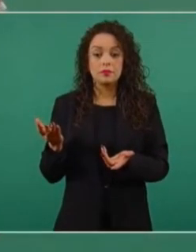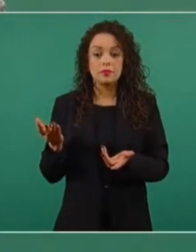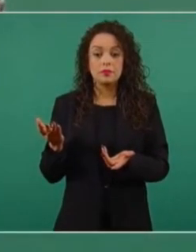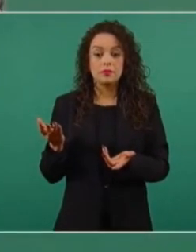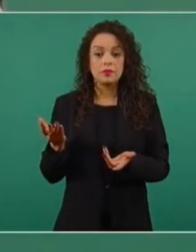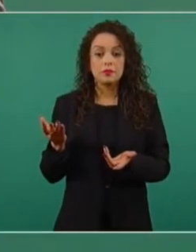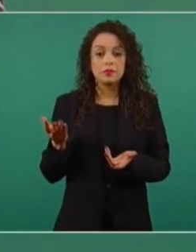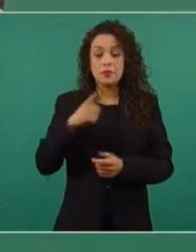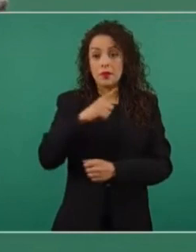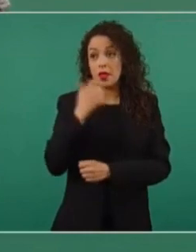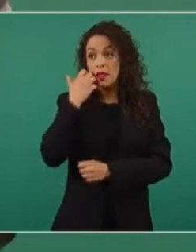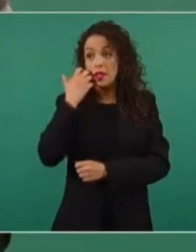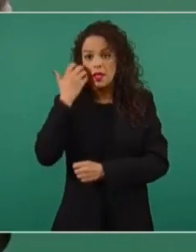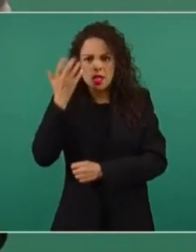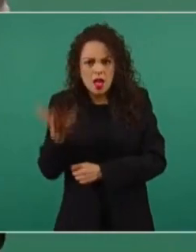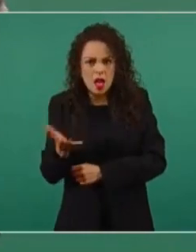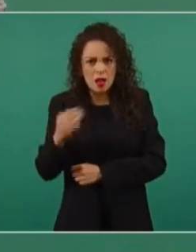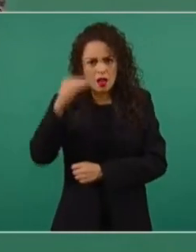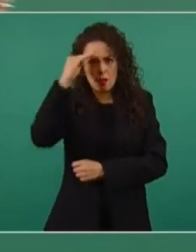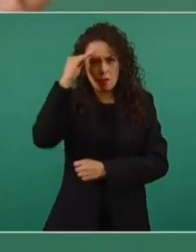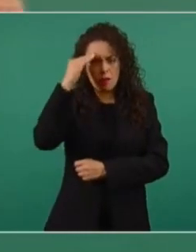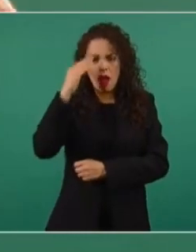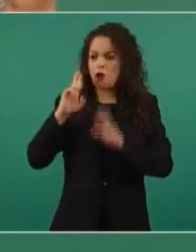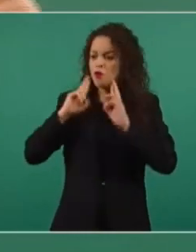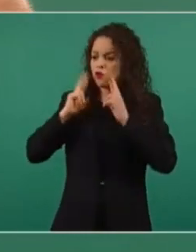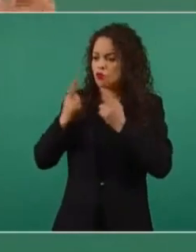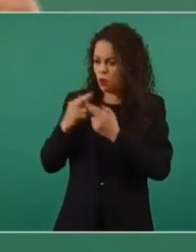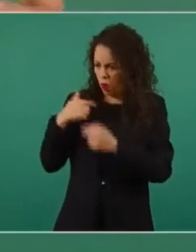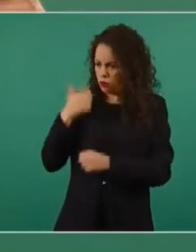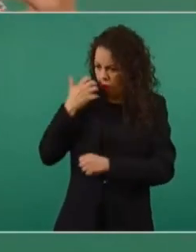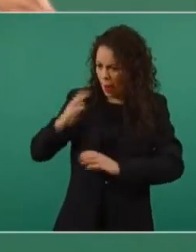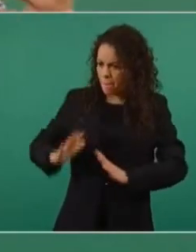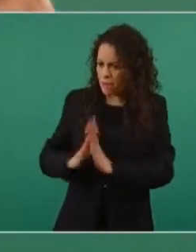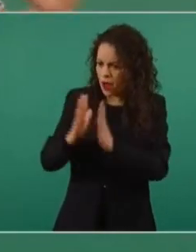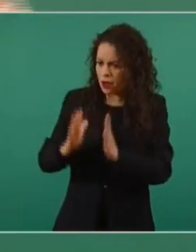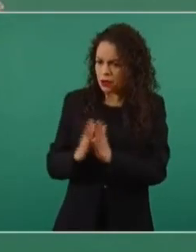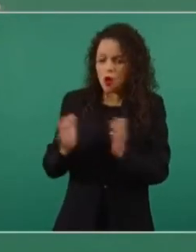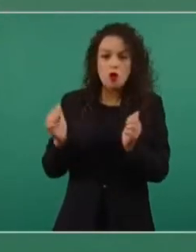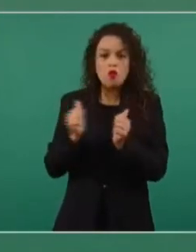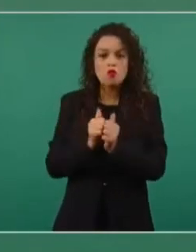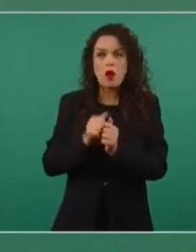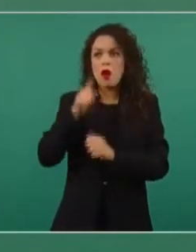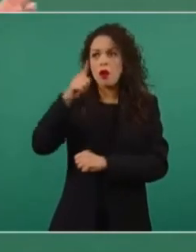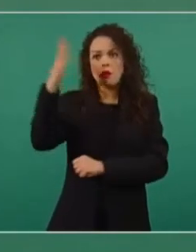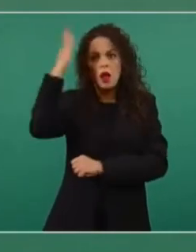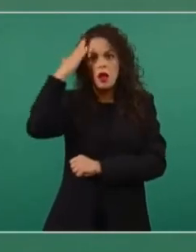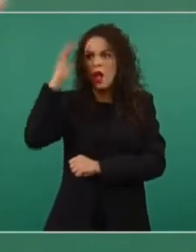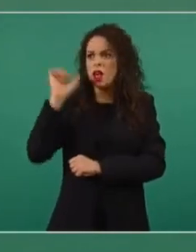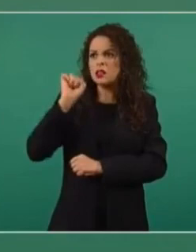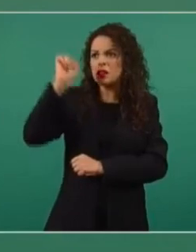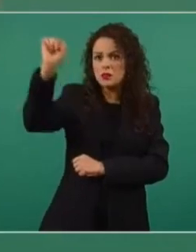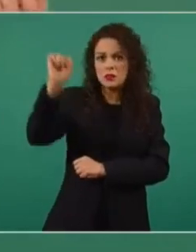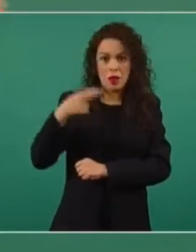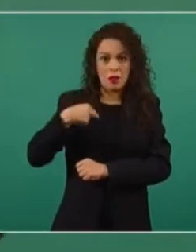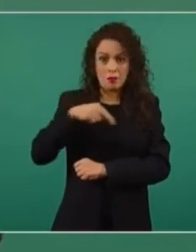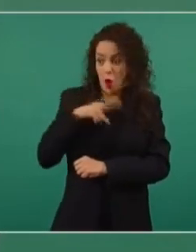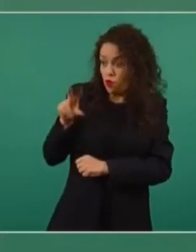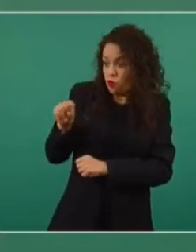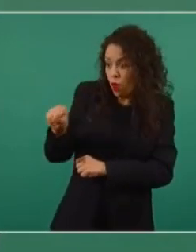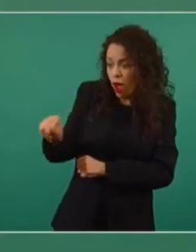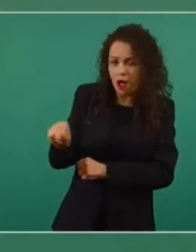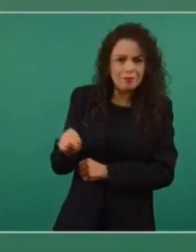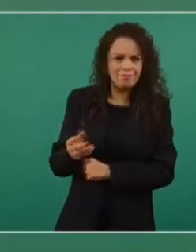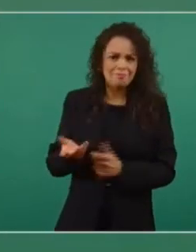participar en una reunión con dirigentes sindicales, nosotros no nos oponemos en nada.